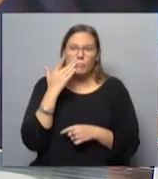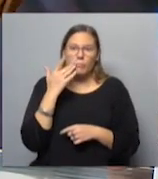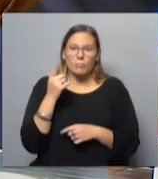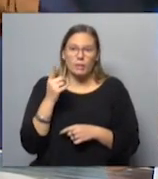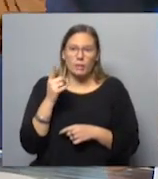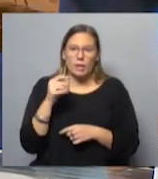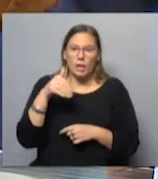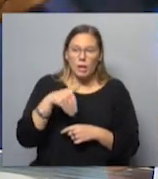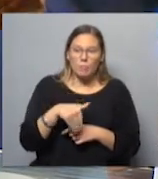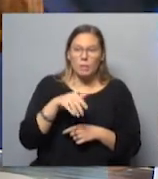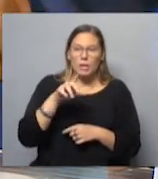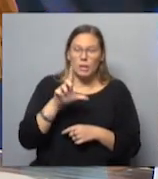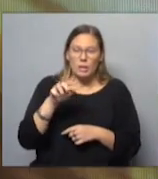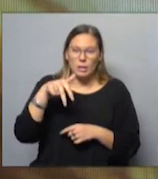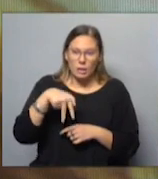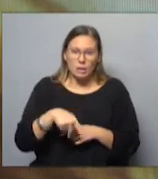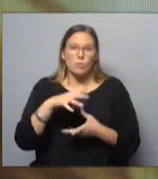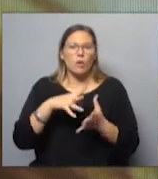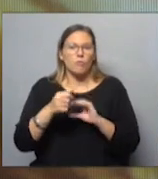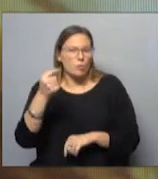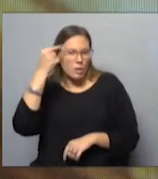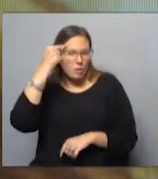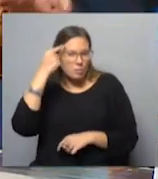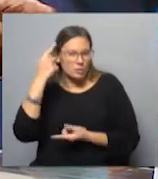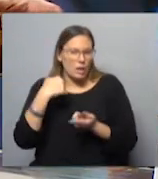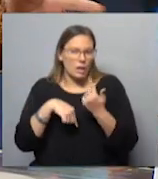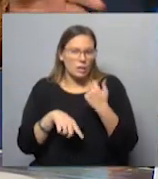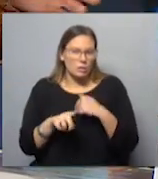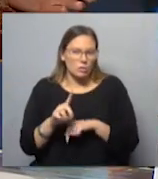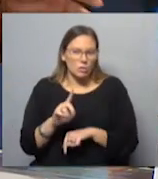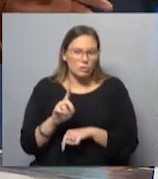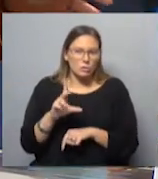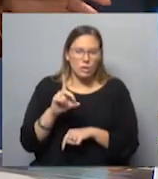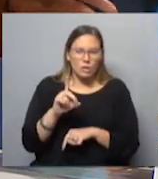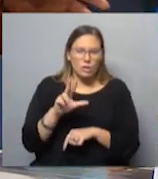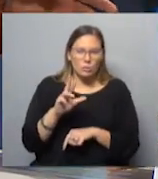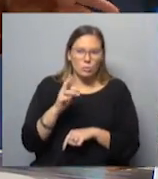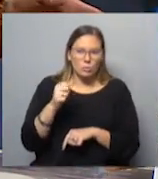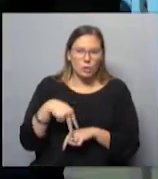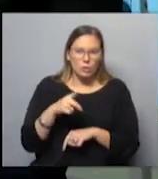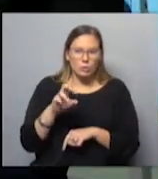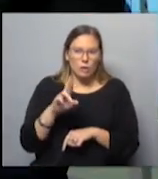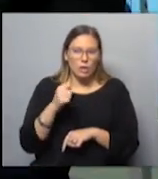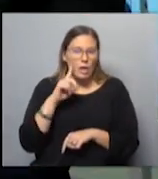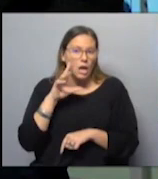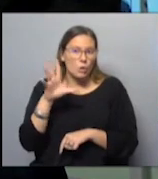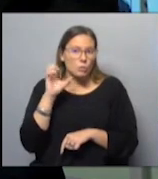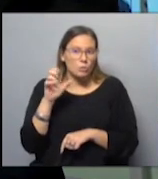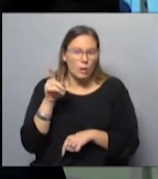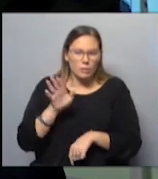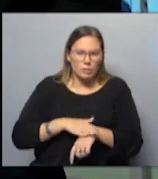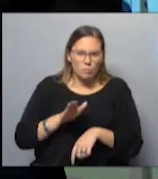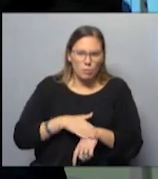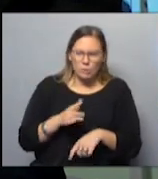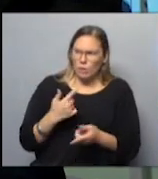que eran del MLN, que eran de determinado pensamiento. Entonces quizá llegaba Durán Durán, alguien escuchaba Durán Durán en esa época,